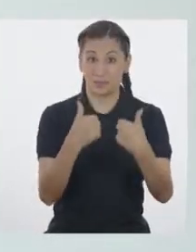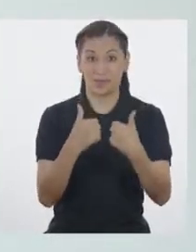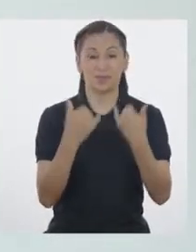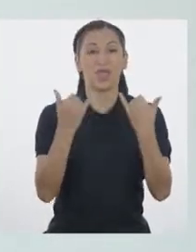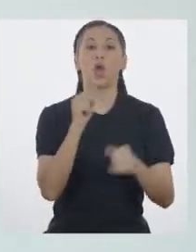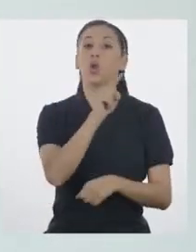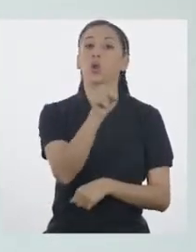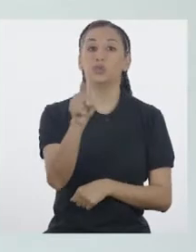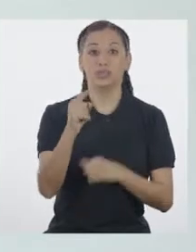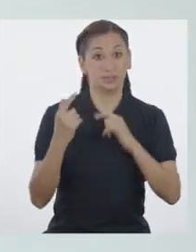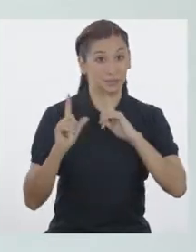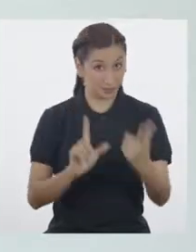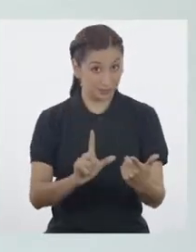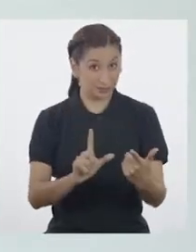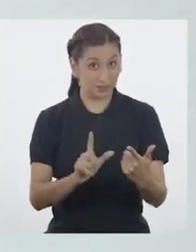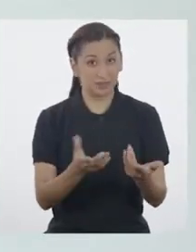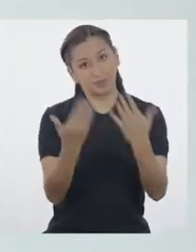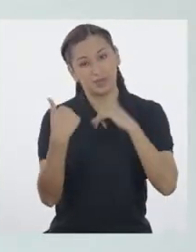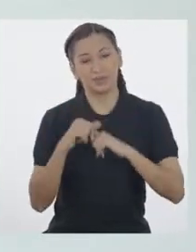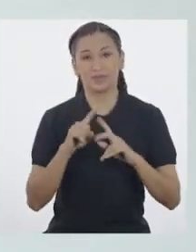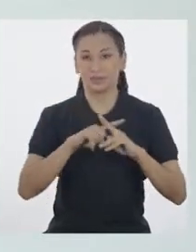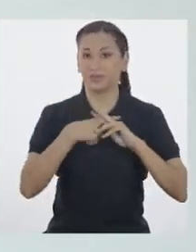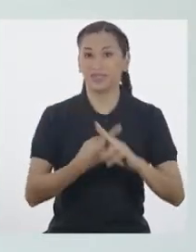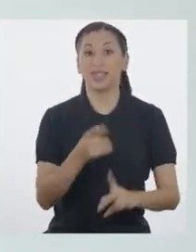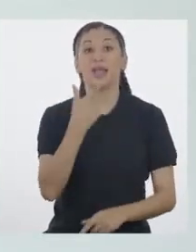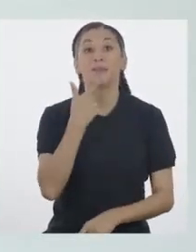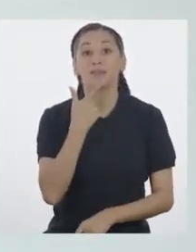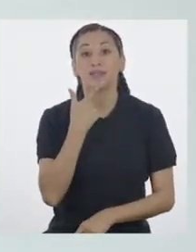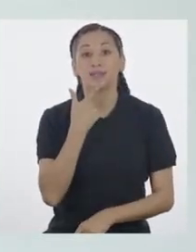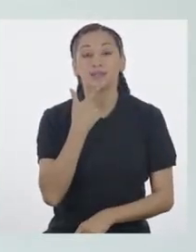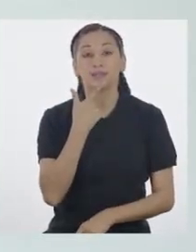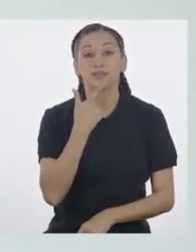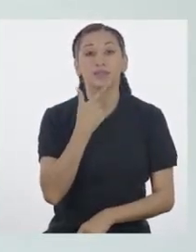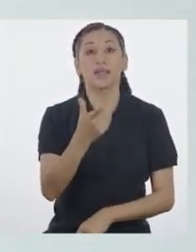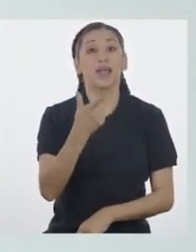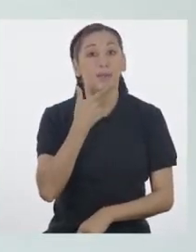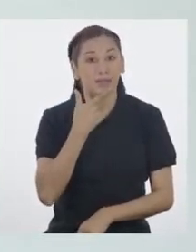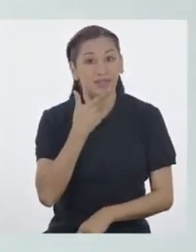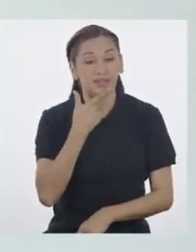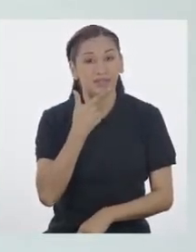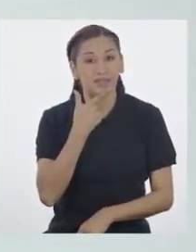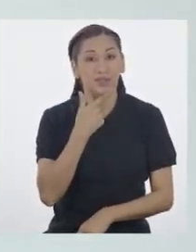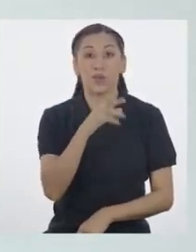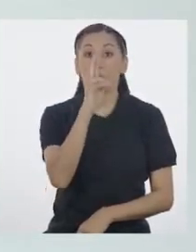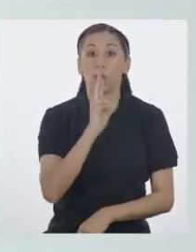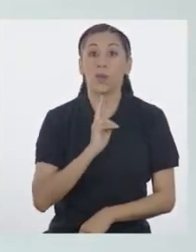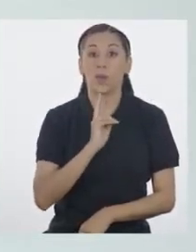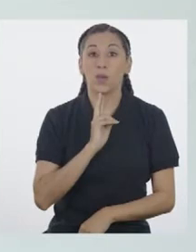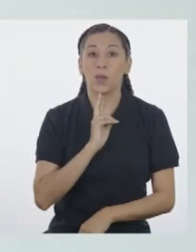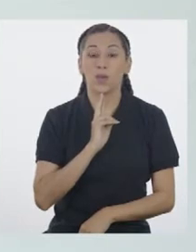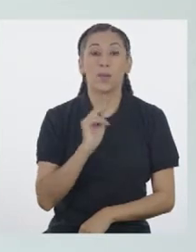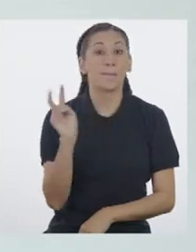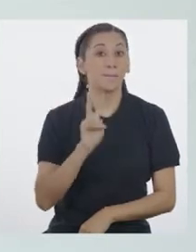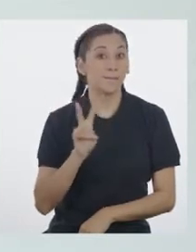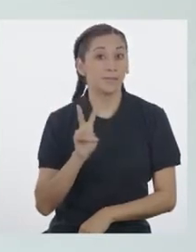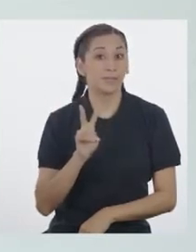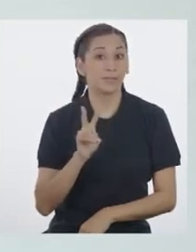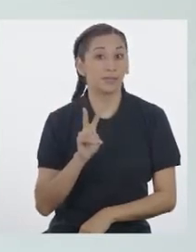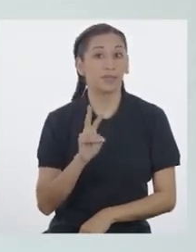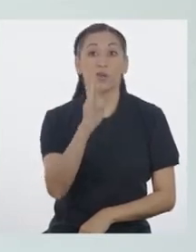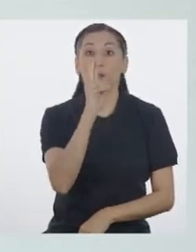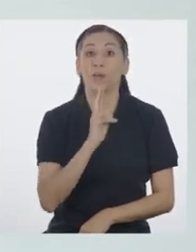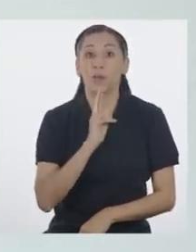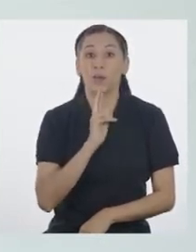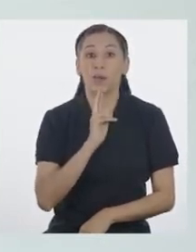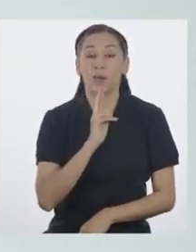Bien, ahora ustedes, ¿están listos? Vamos. Amarillo, amarillo, rojo, verde,